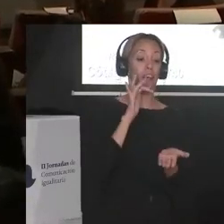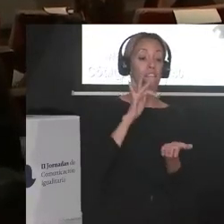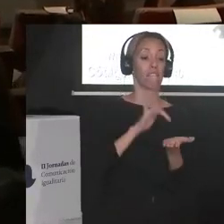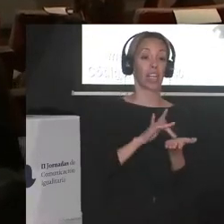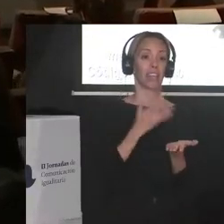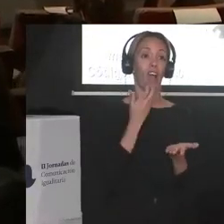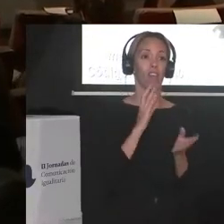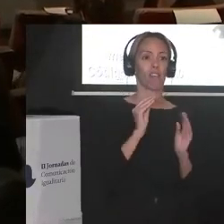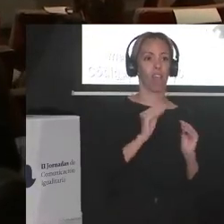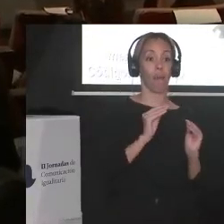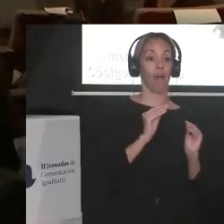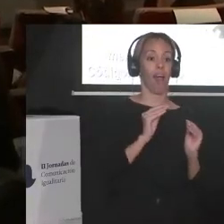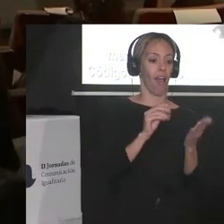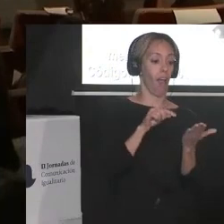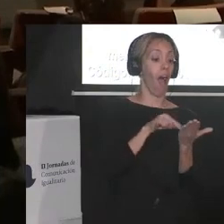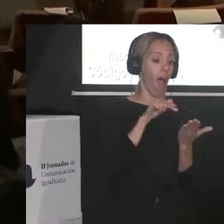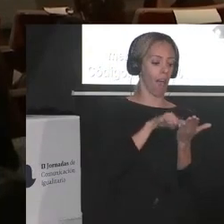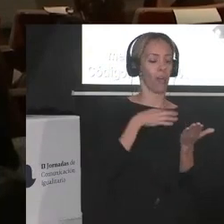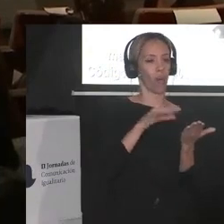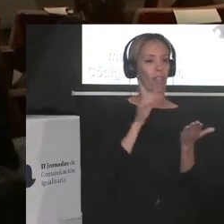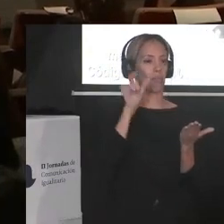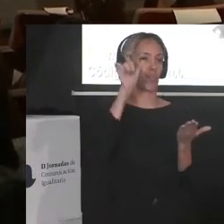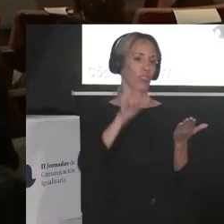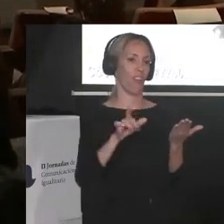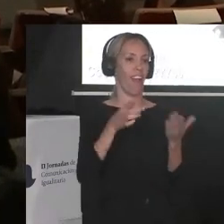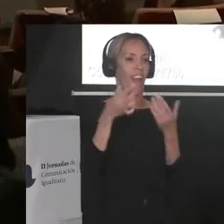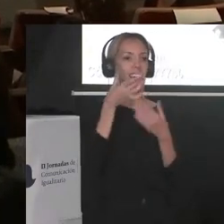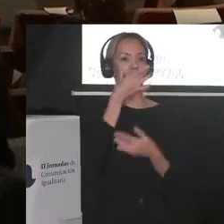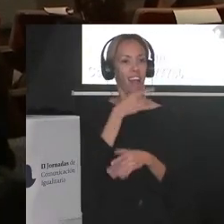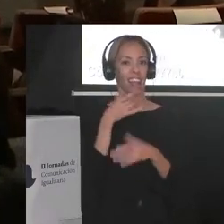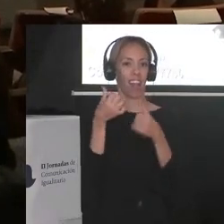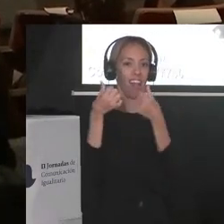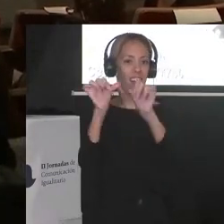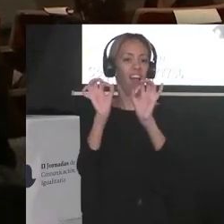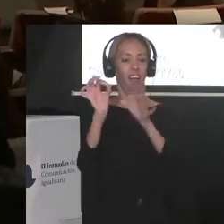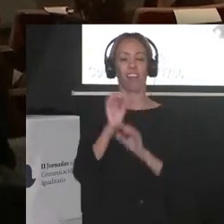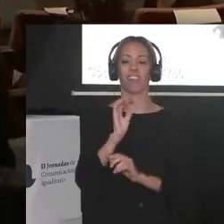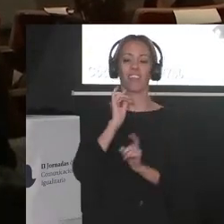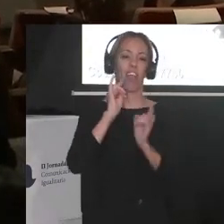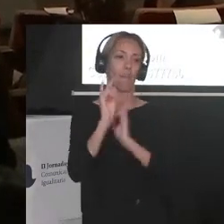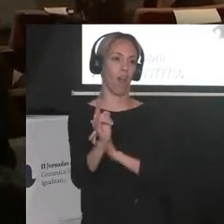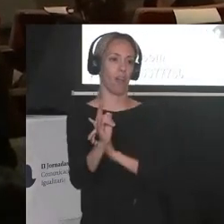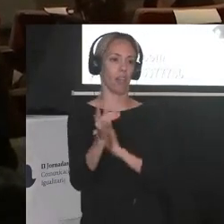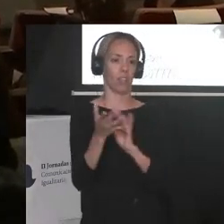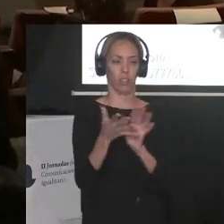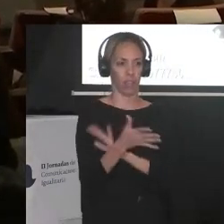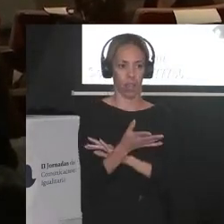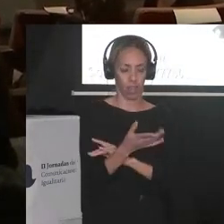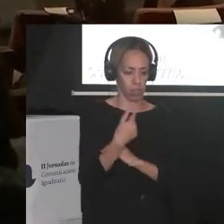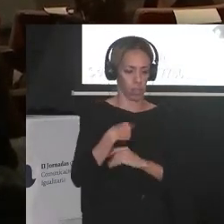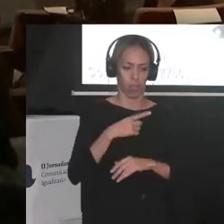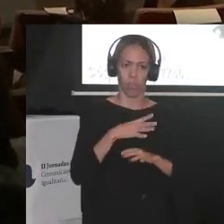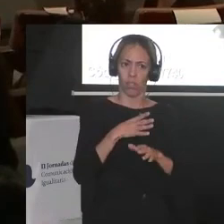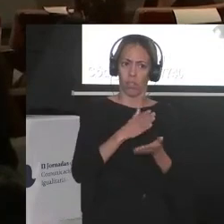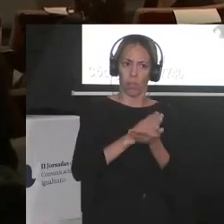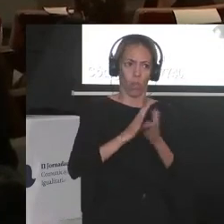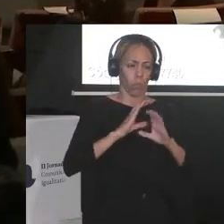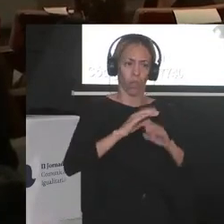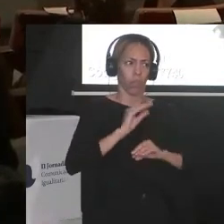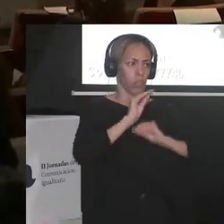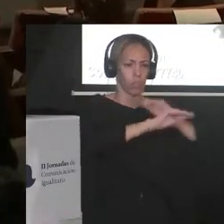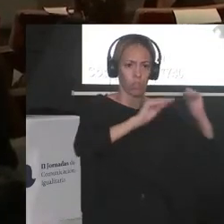siga constante y que sea algo unipresente en los medios sino que hay que empujar cada vez para que esa agenda